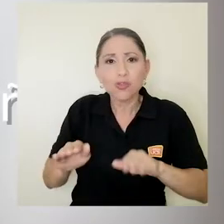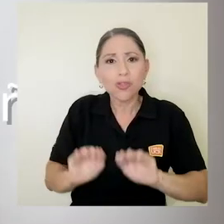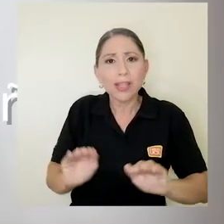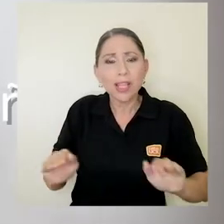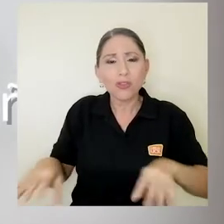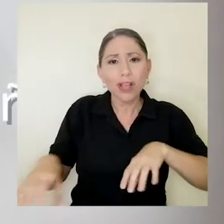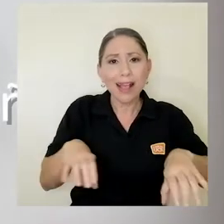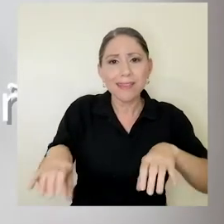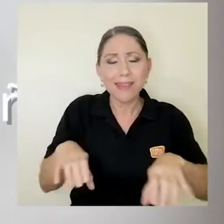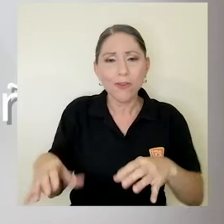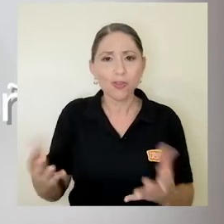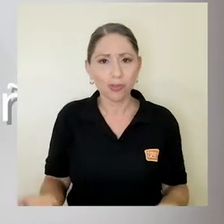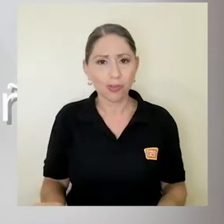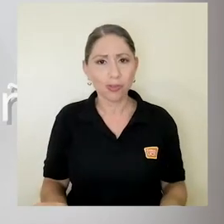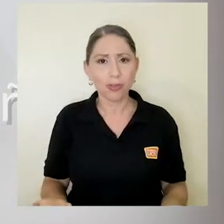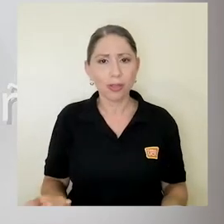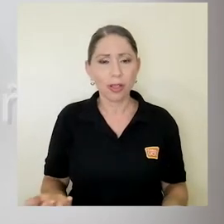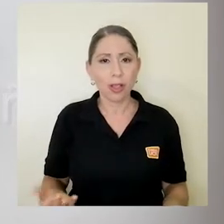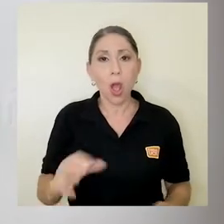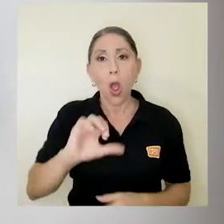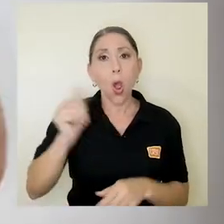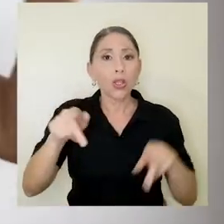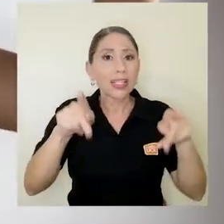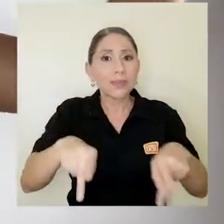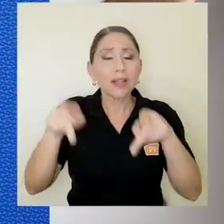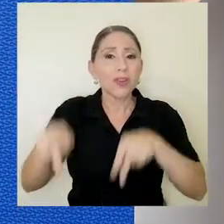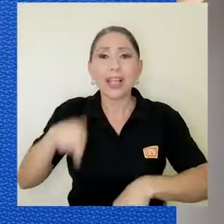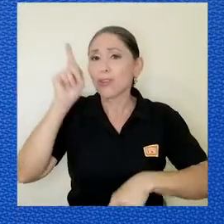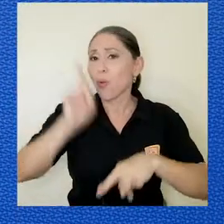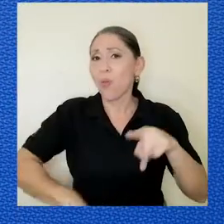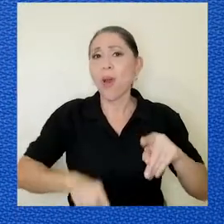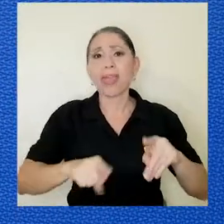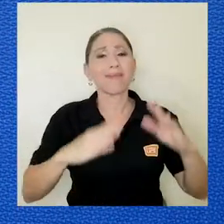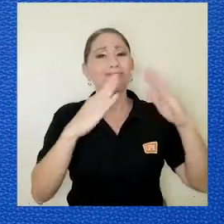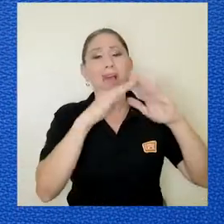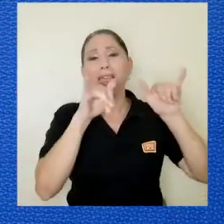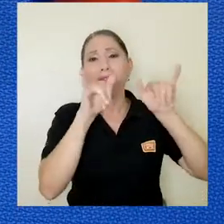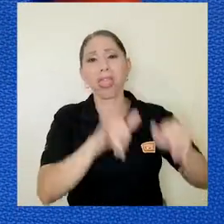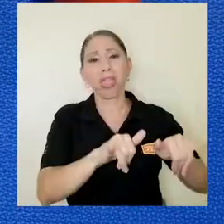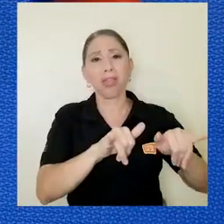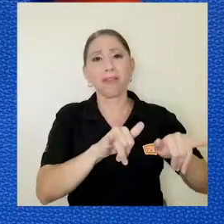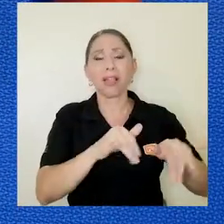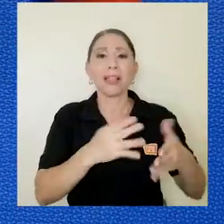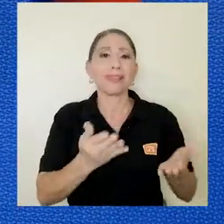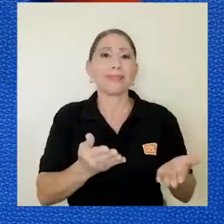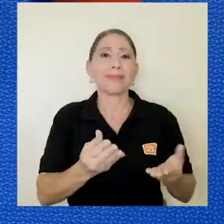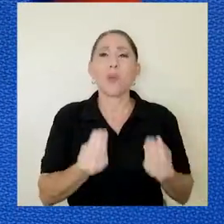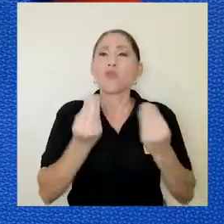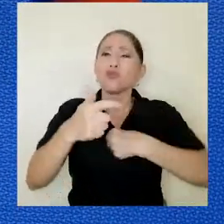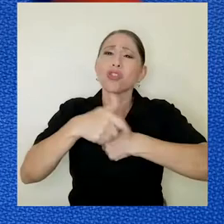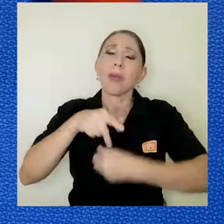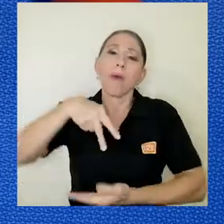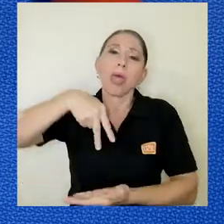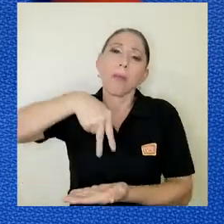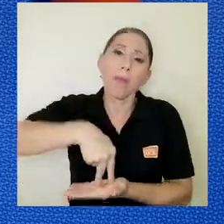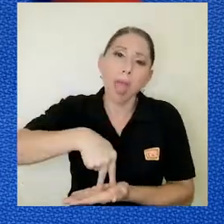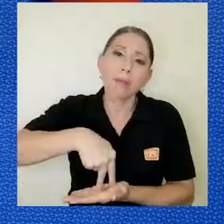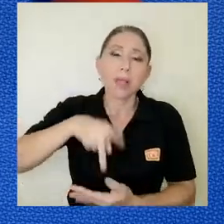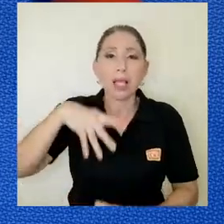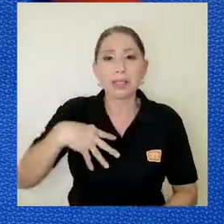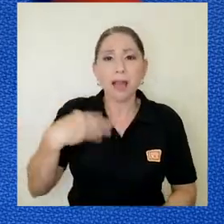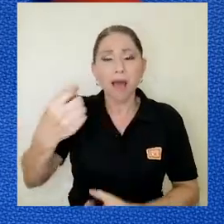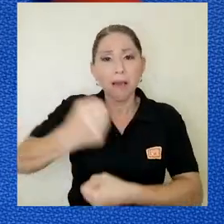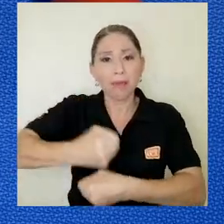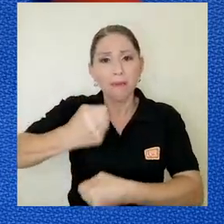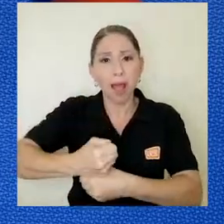Otras personas no pueden quedarse en la casa y están mucho tiempo de pie, salen a trabajar. Bueno, para estas personas también tenemos algunos